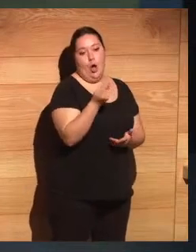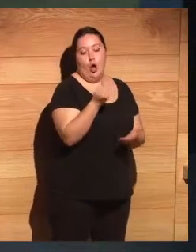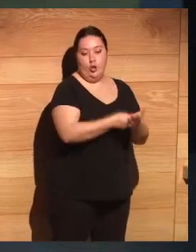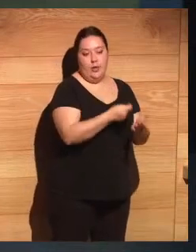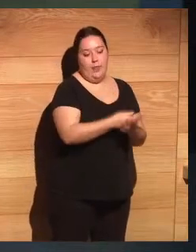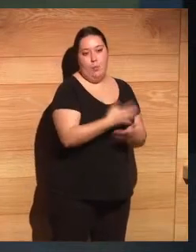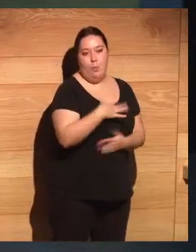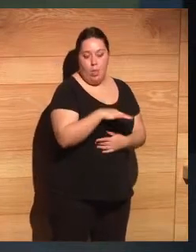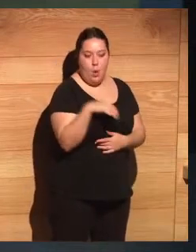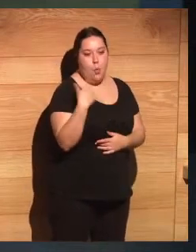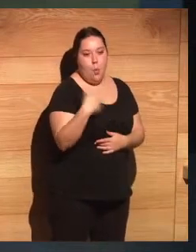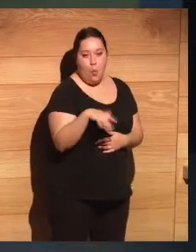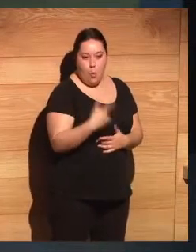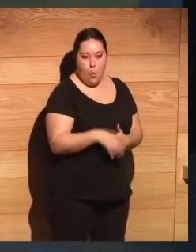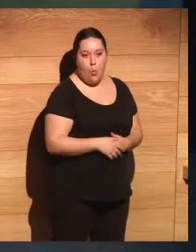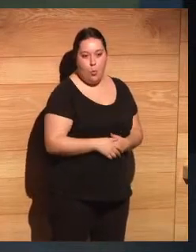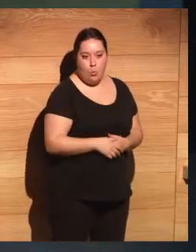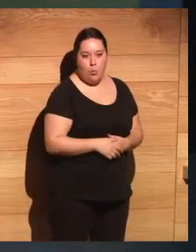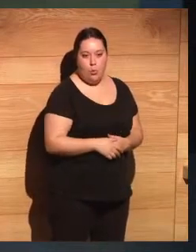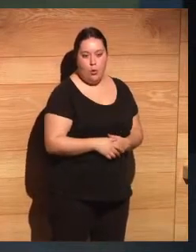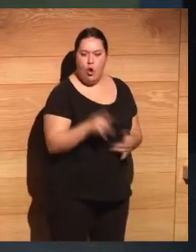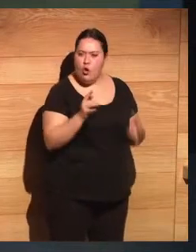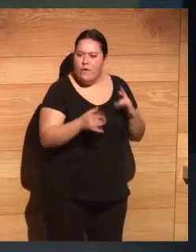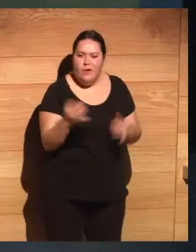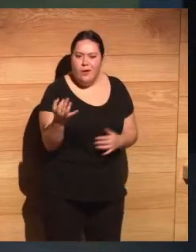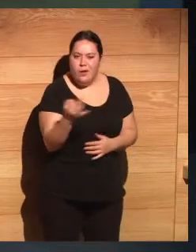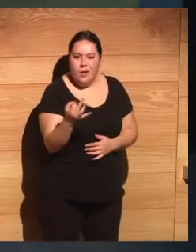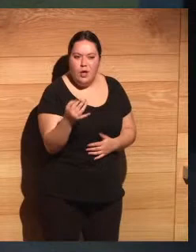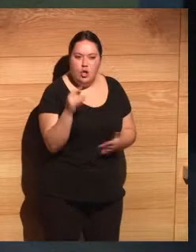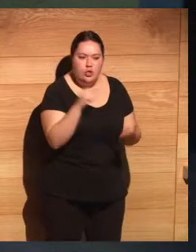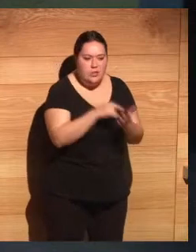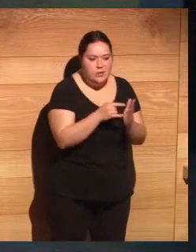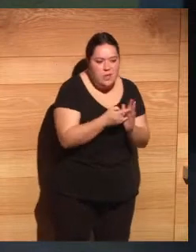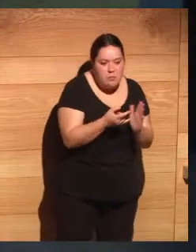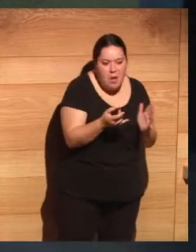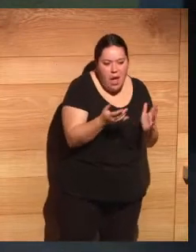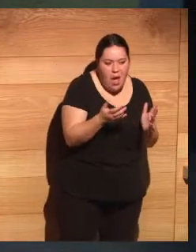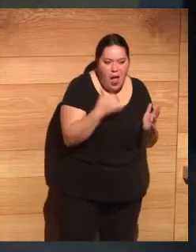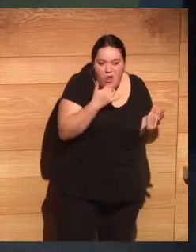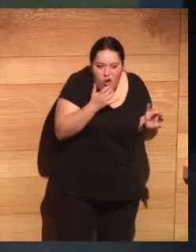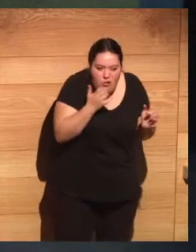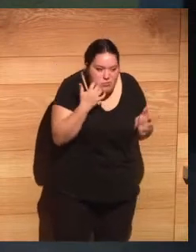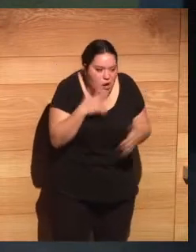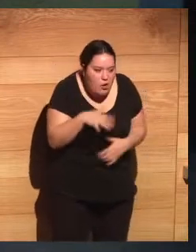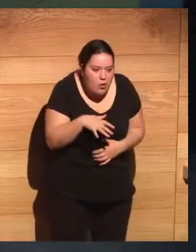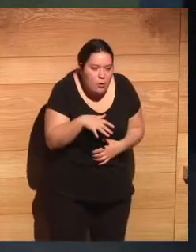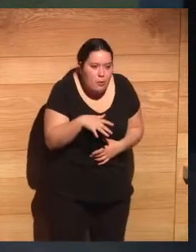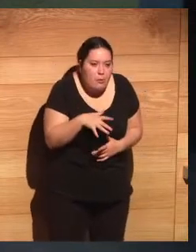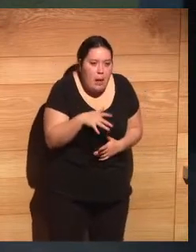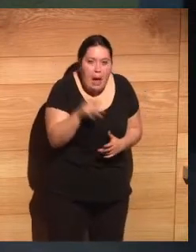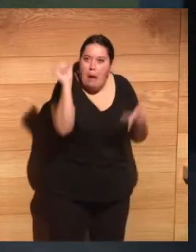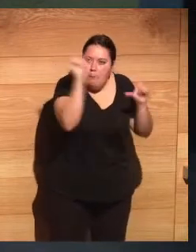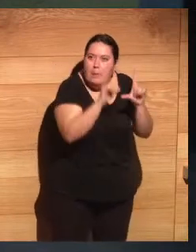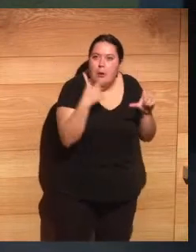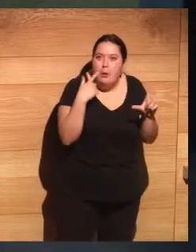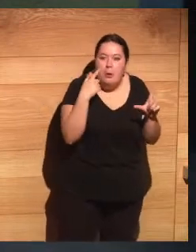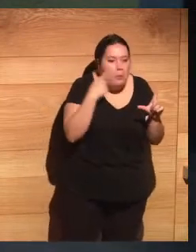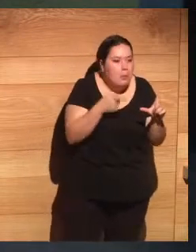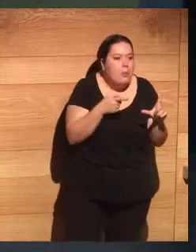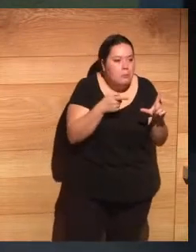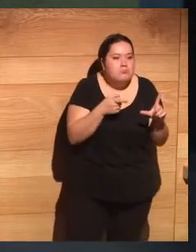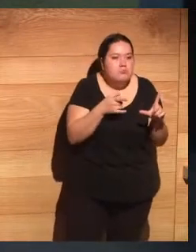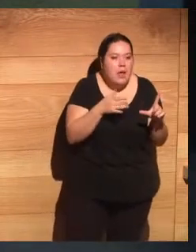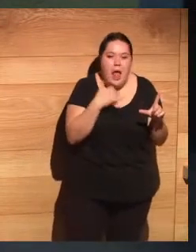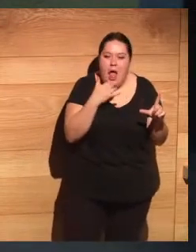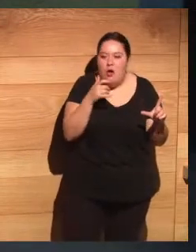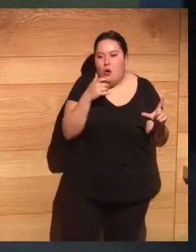pregunta siguiente que nos diría el filósofo es, ¿qué es un robot? ¿Es un sistema? ¿Es un cacharro? Porque, claro, un robot, todos lo vemos en la película, el artefacto humanoide